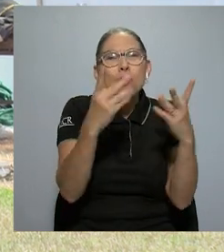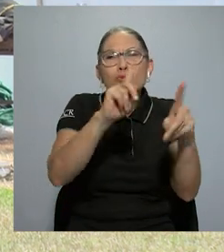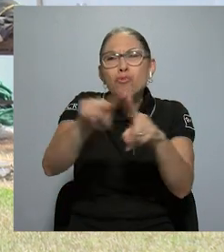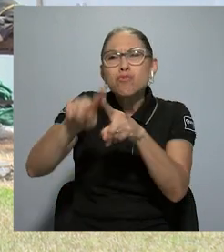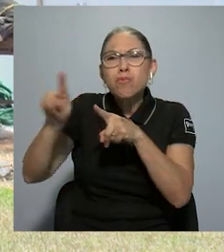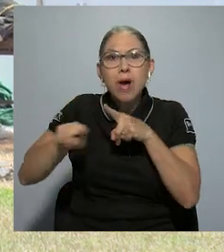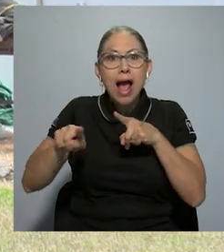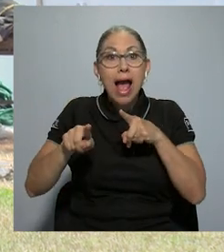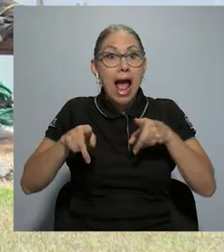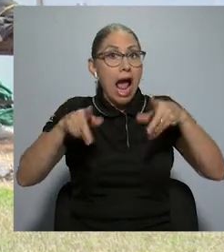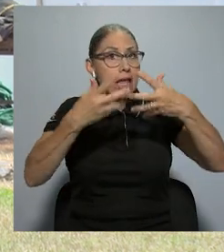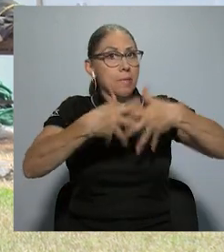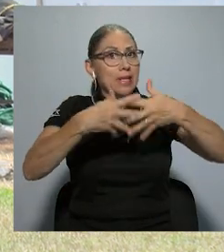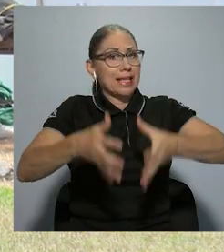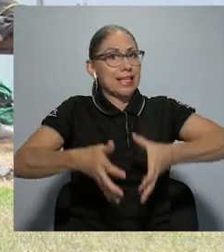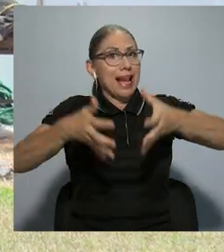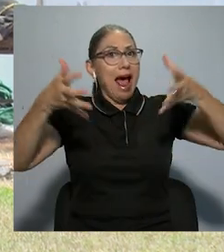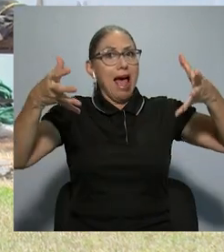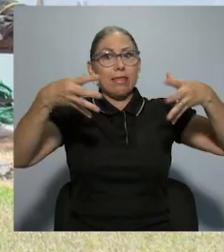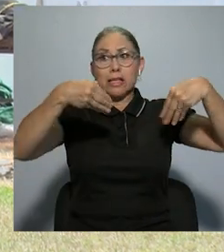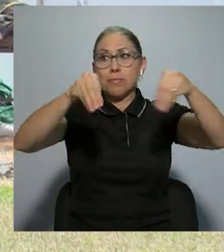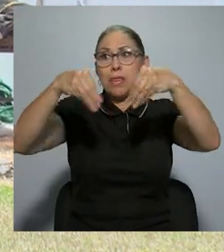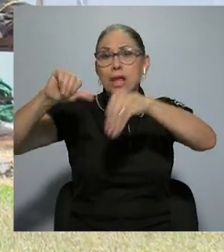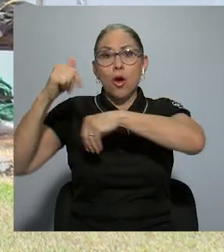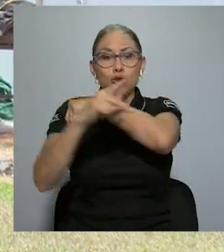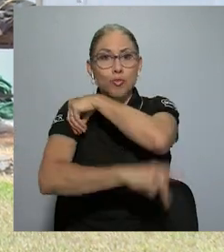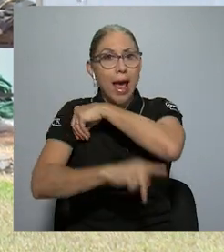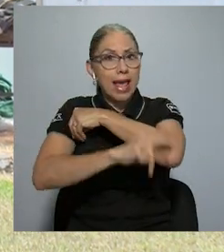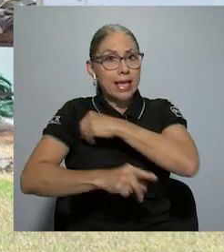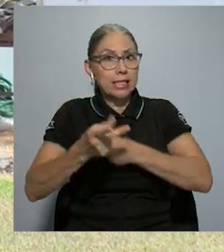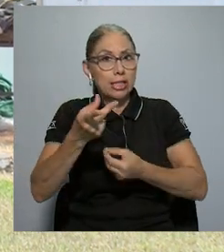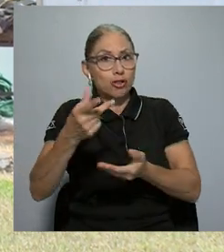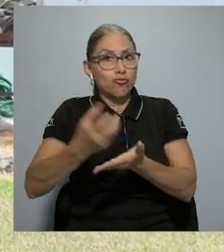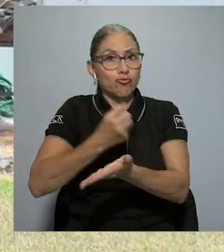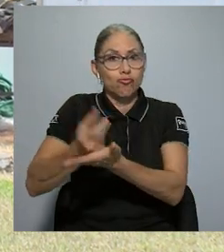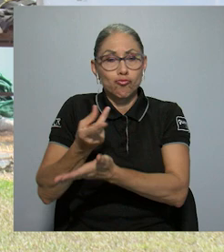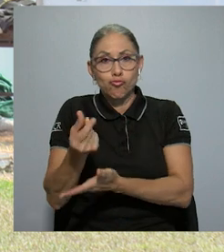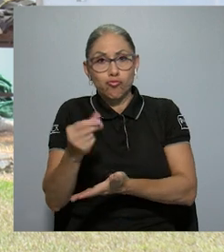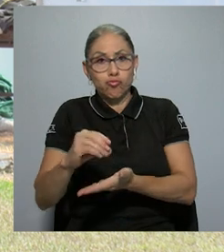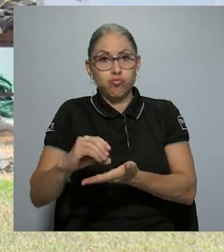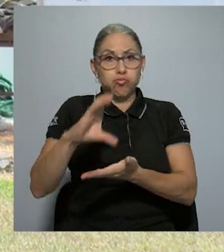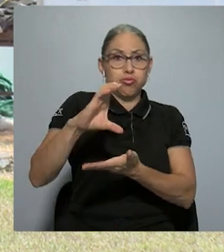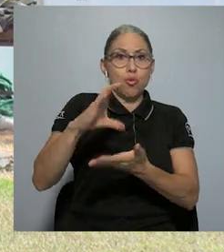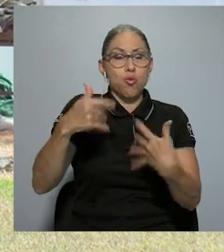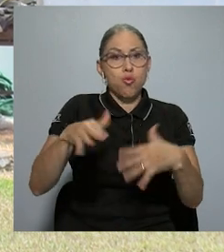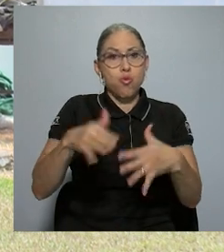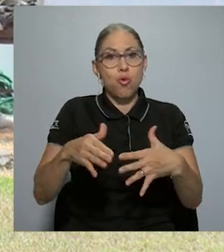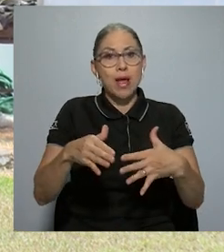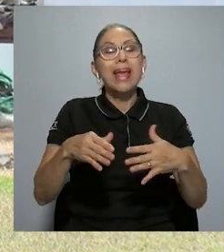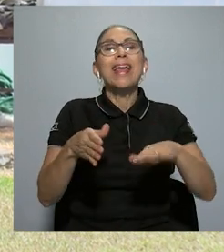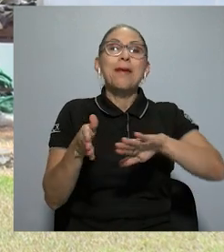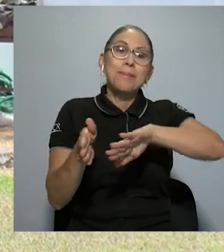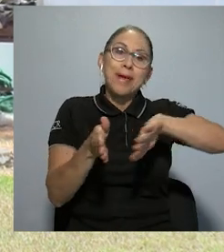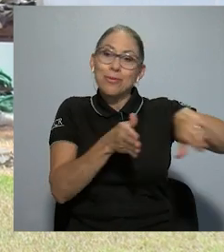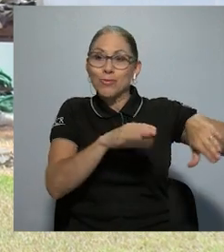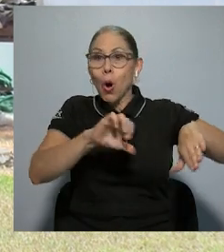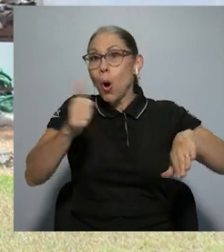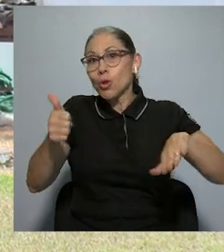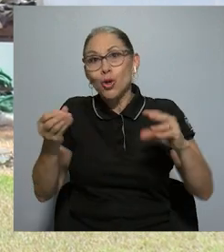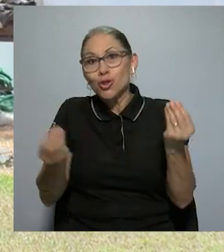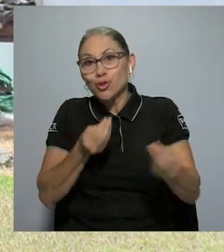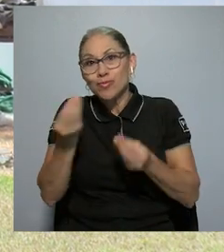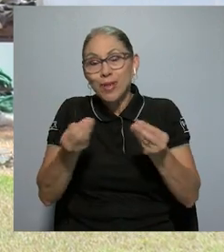que exportan a mercados de primer nivel, de alto valor adquisitivo, que producen volúmenes muy muy grandes y luego está en el otro extremo,